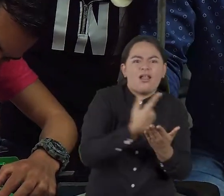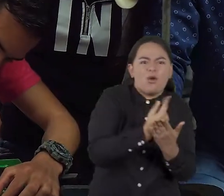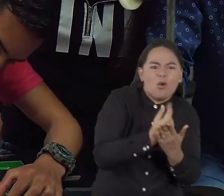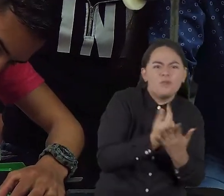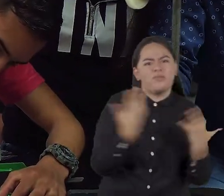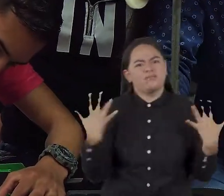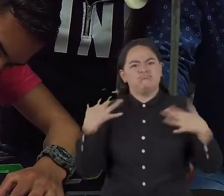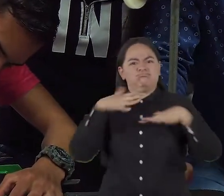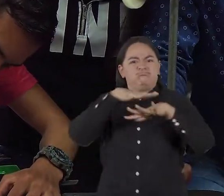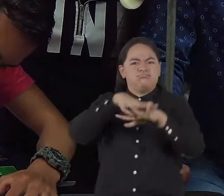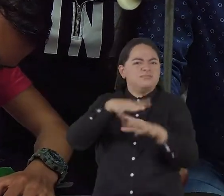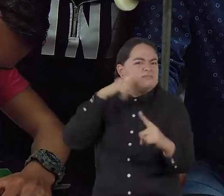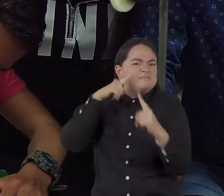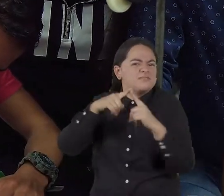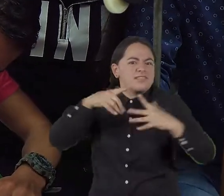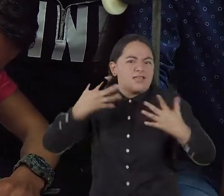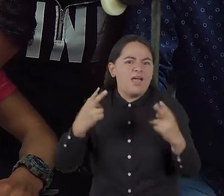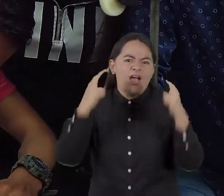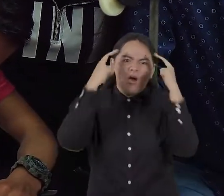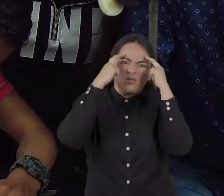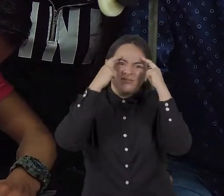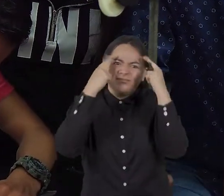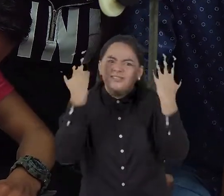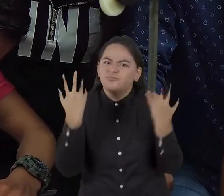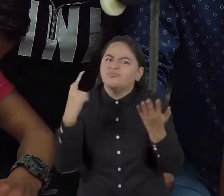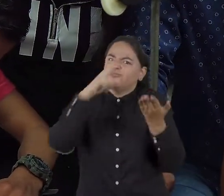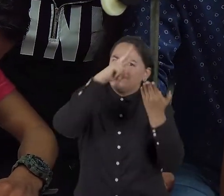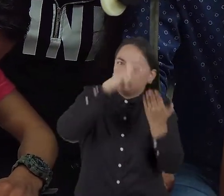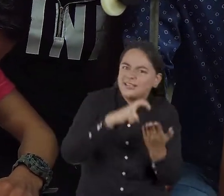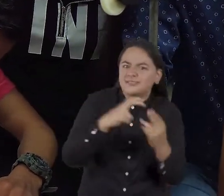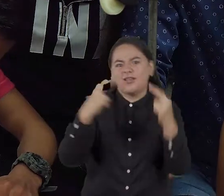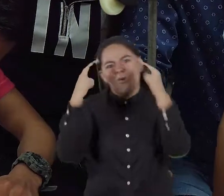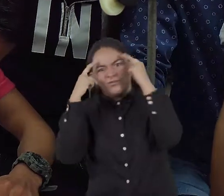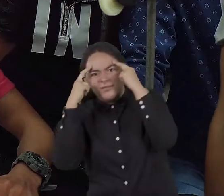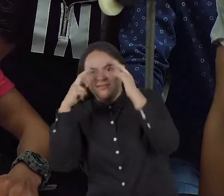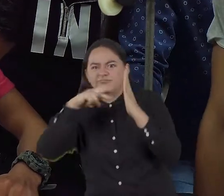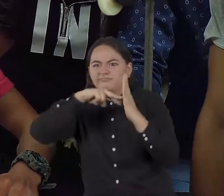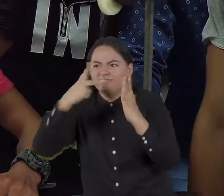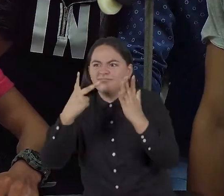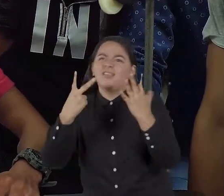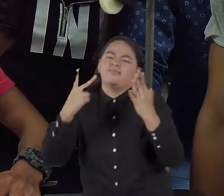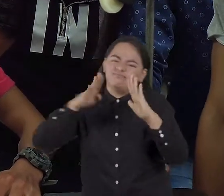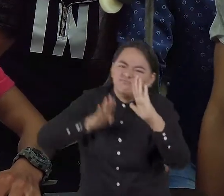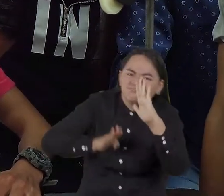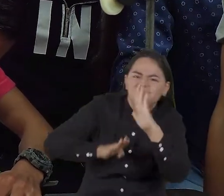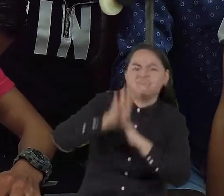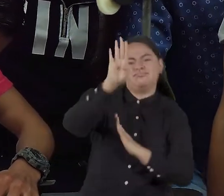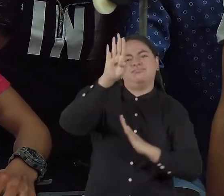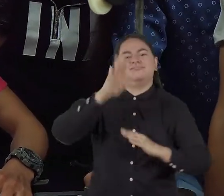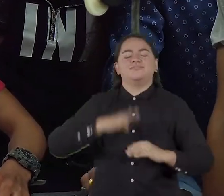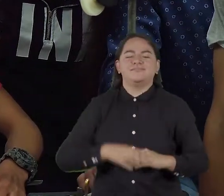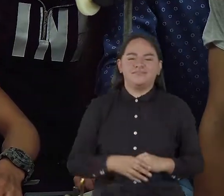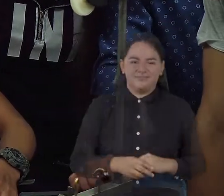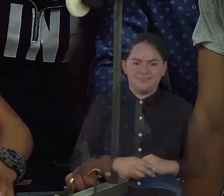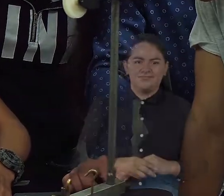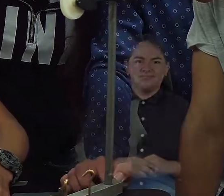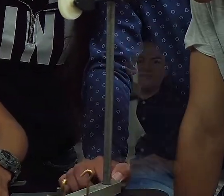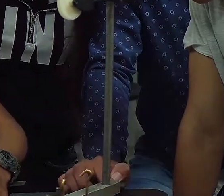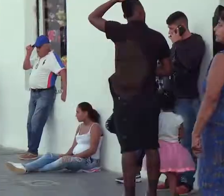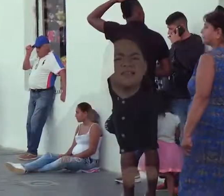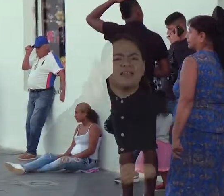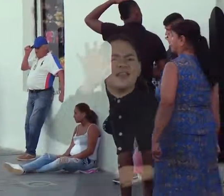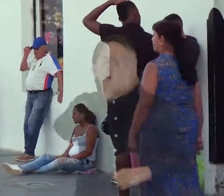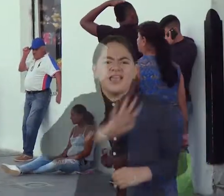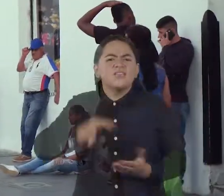entre el Estado, la sociedad y el sector productivo, sobre la base de la apropiación y el desarrollo del conocimiento científico y tecnológico.